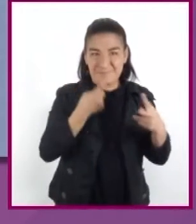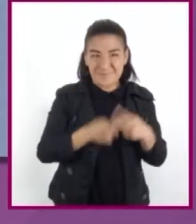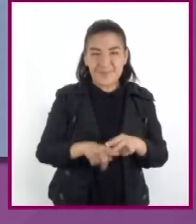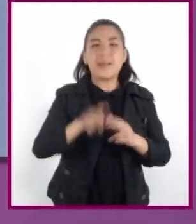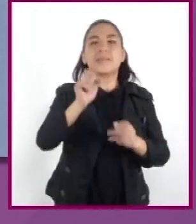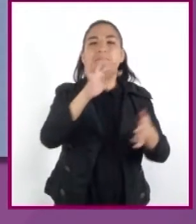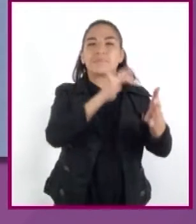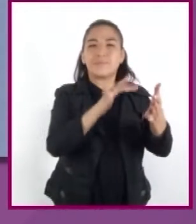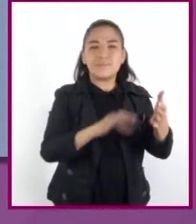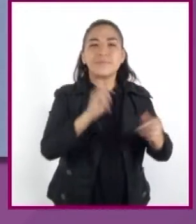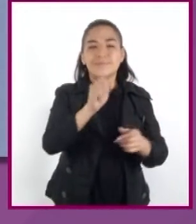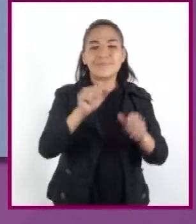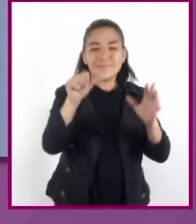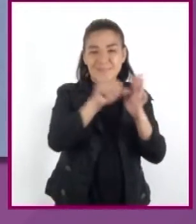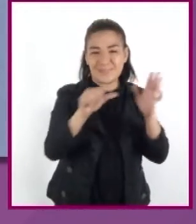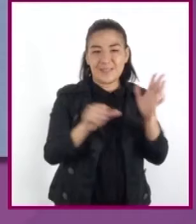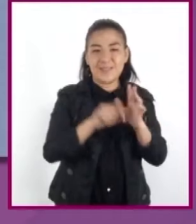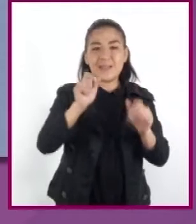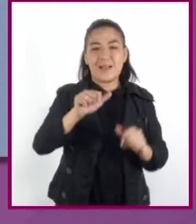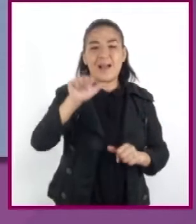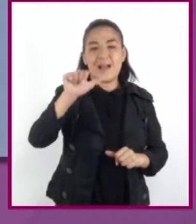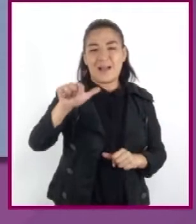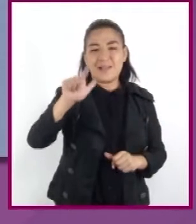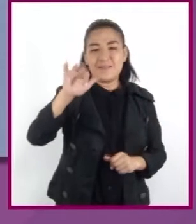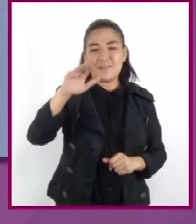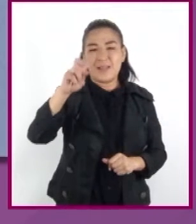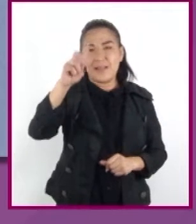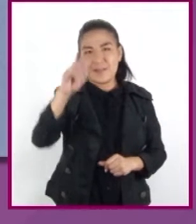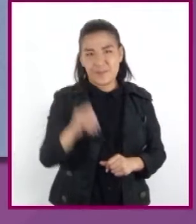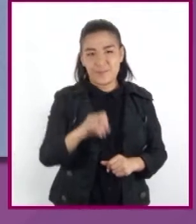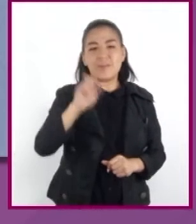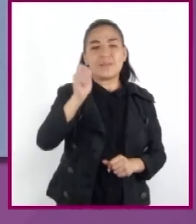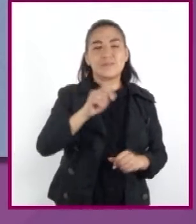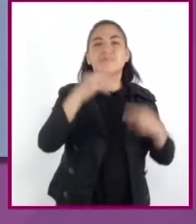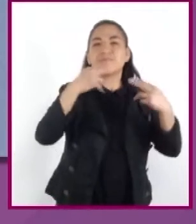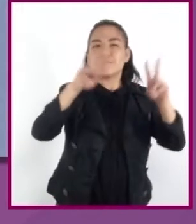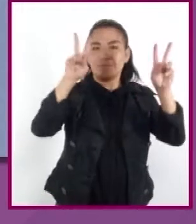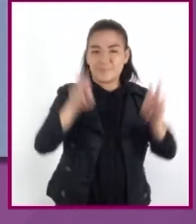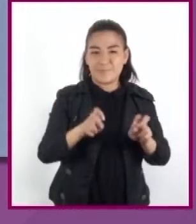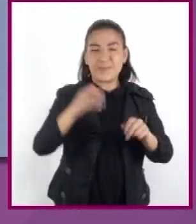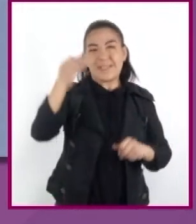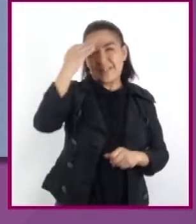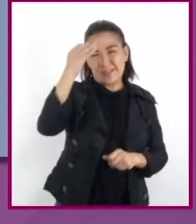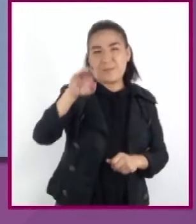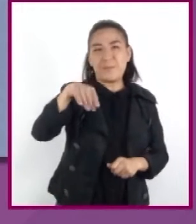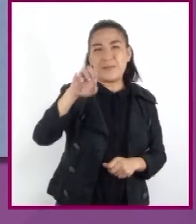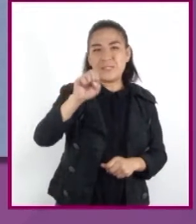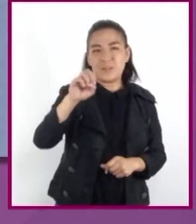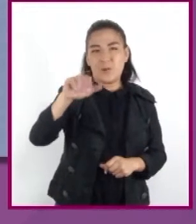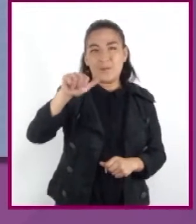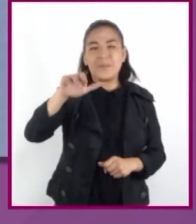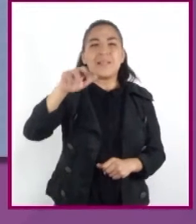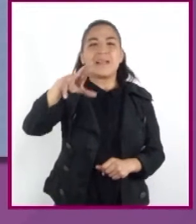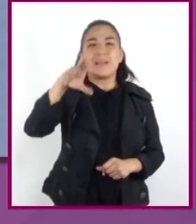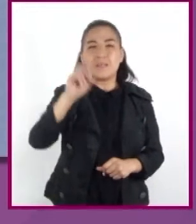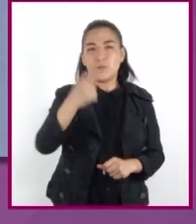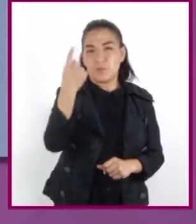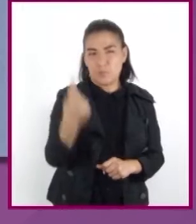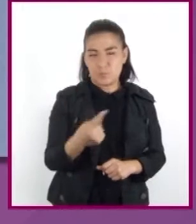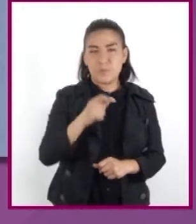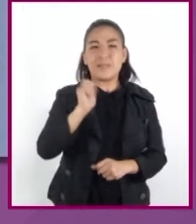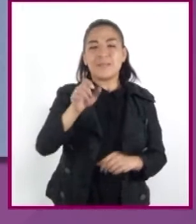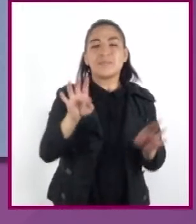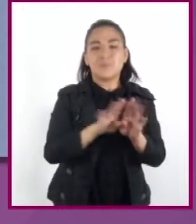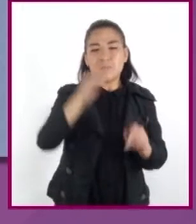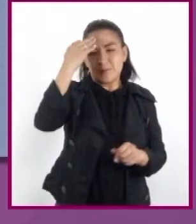un fragmento del artículo de Alfredo López Osteen y Leonardo López Luján titulado Tiempo Mesoamericano 1, la periodización